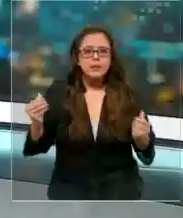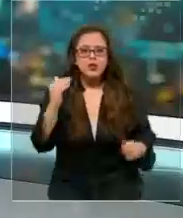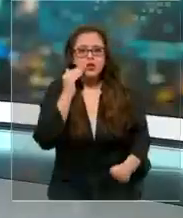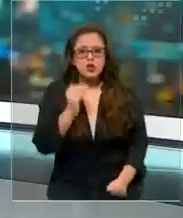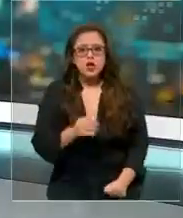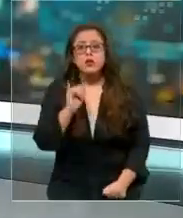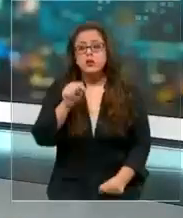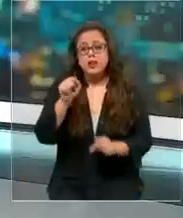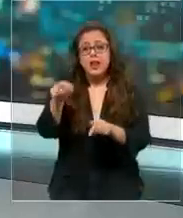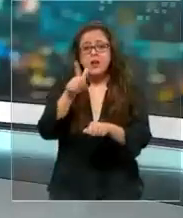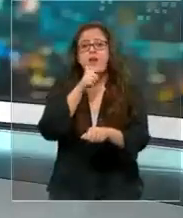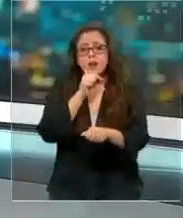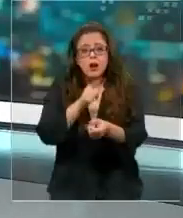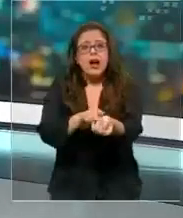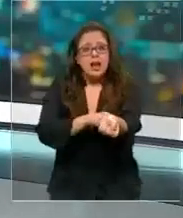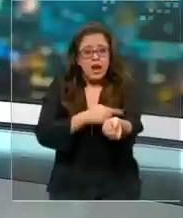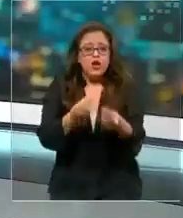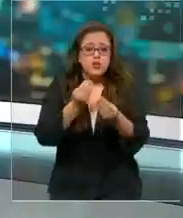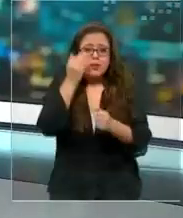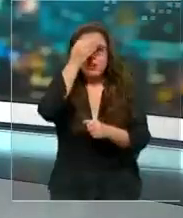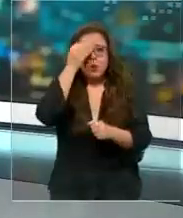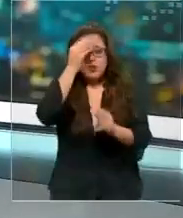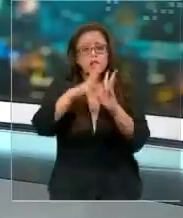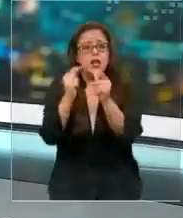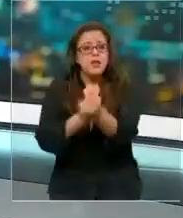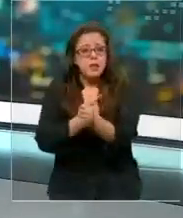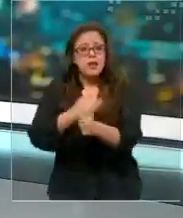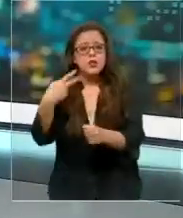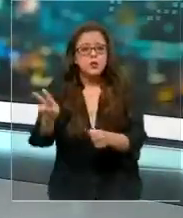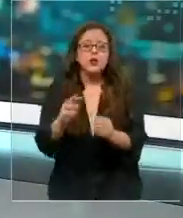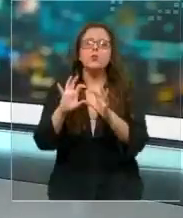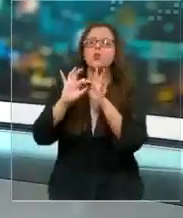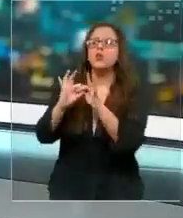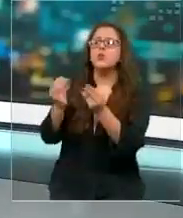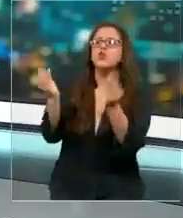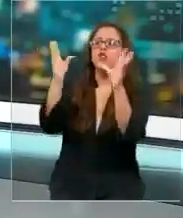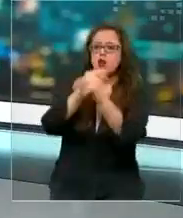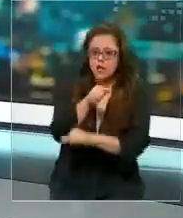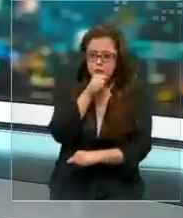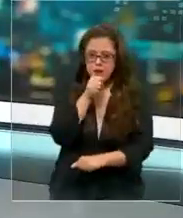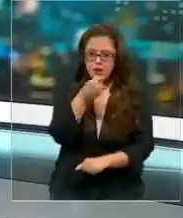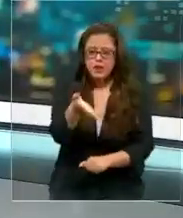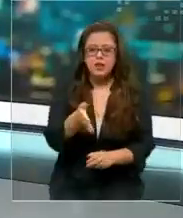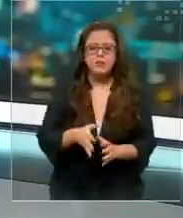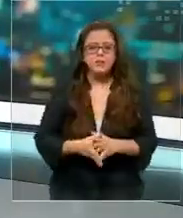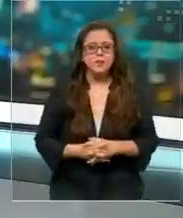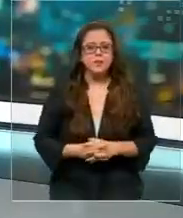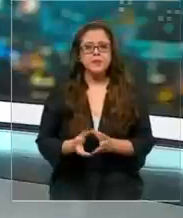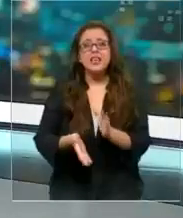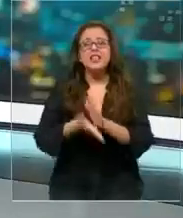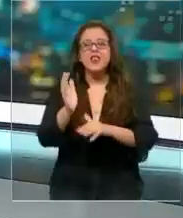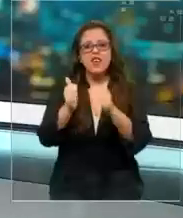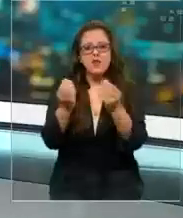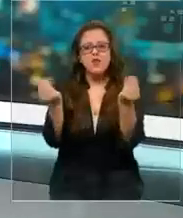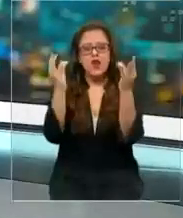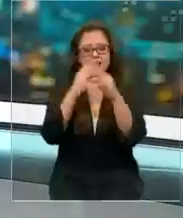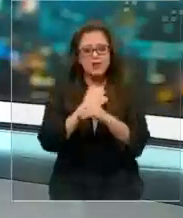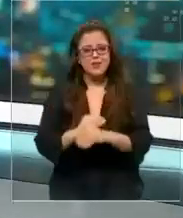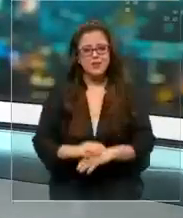incertidumbre que se alarga y es lógica, por cierto, la preocupación de la familia. Patricio, muchas gracias. Muy buenas noches. Que estés bien. Buenas noches.